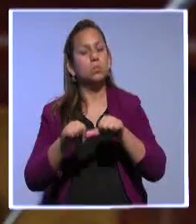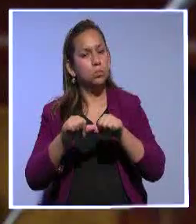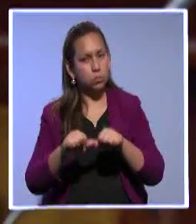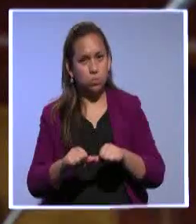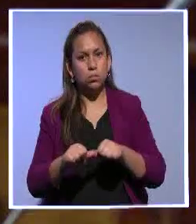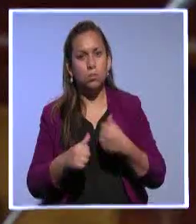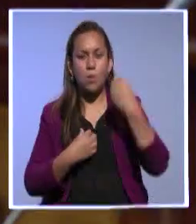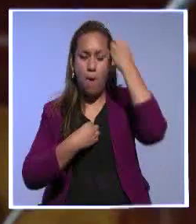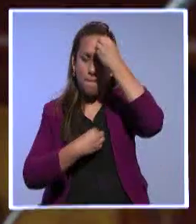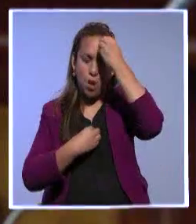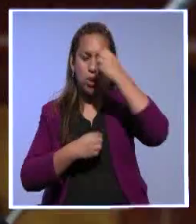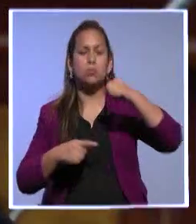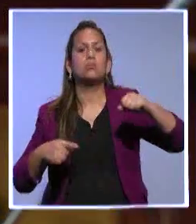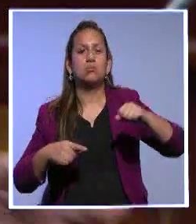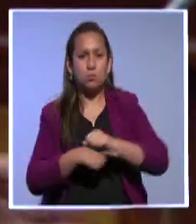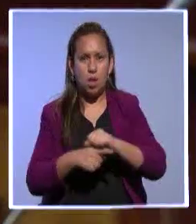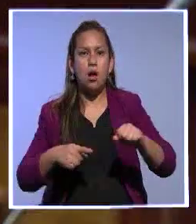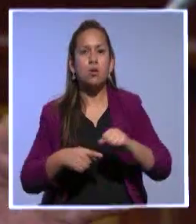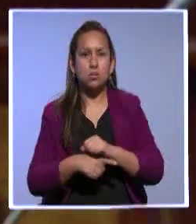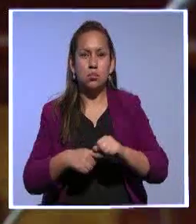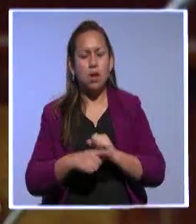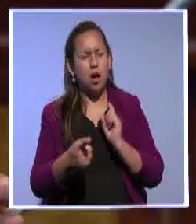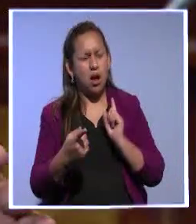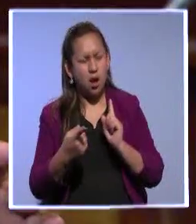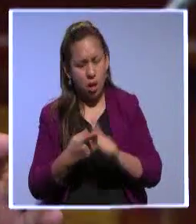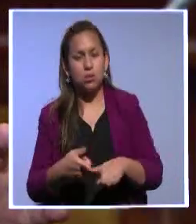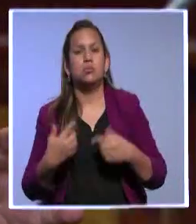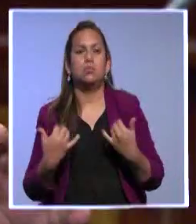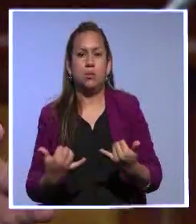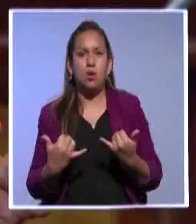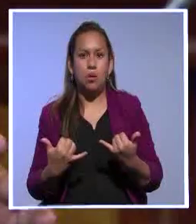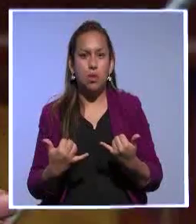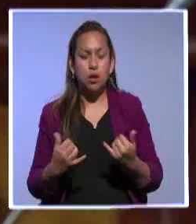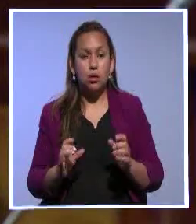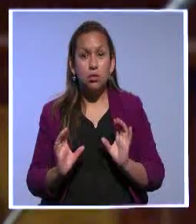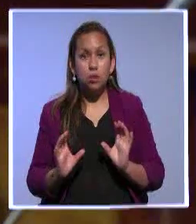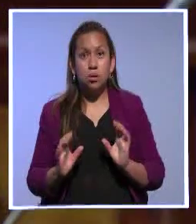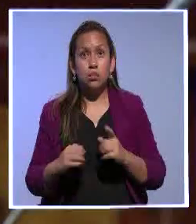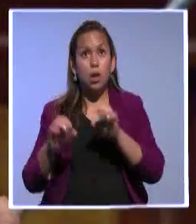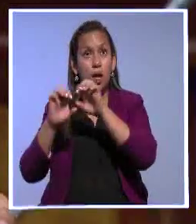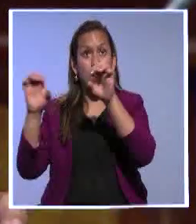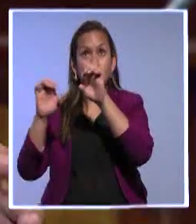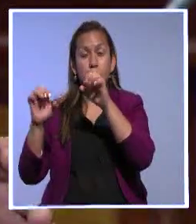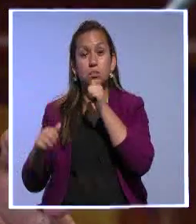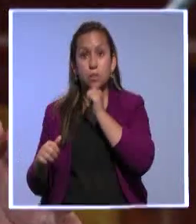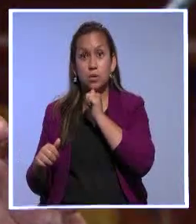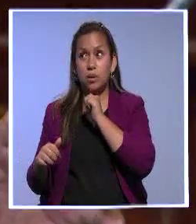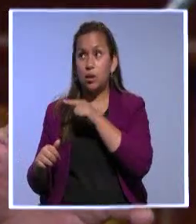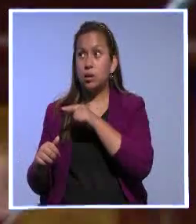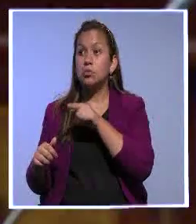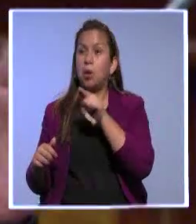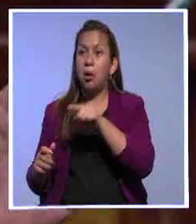sigo manteniendo hasta el día de hoy. Jamás he sido partidario de que las universidades privadas se manejen como